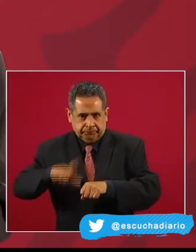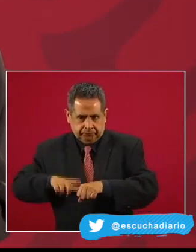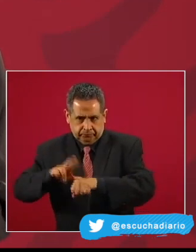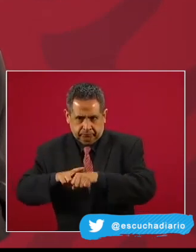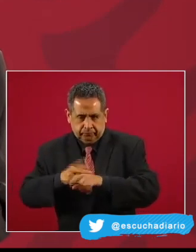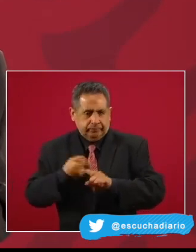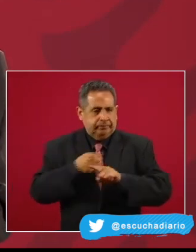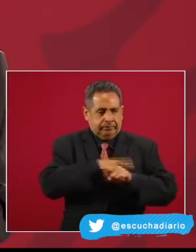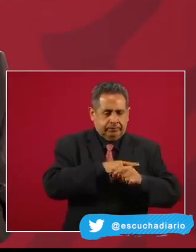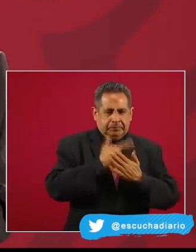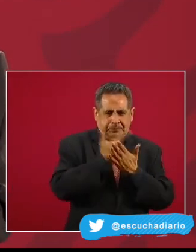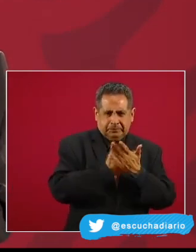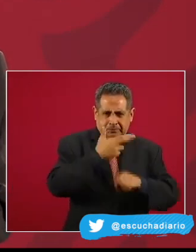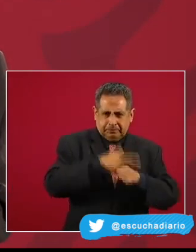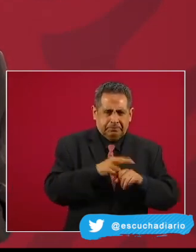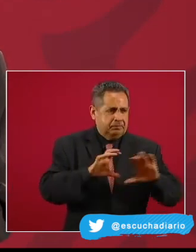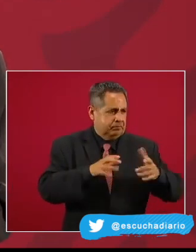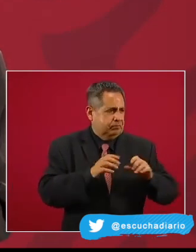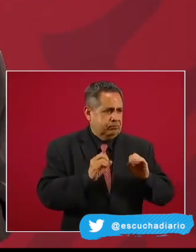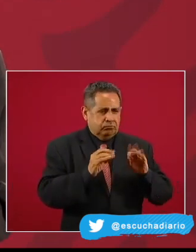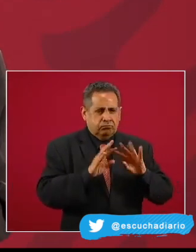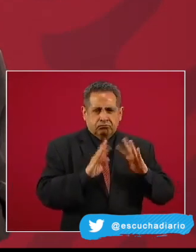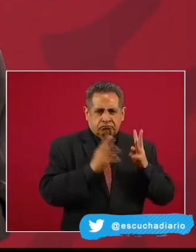tenía su despacho contable